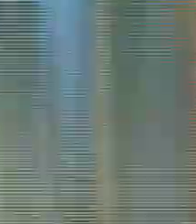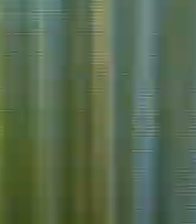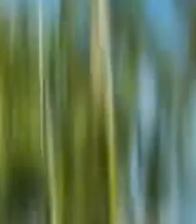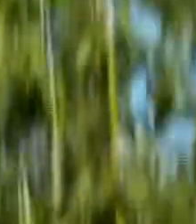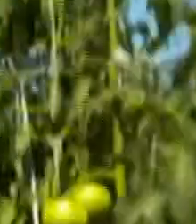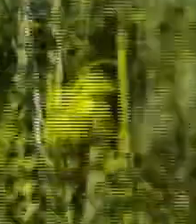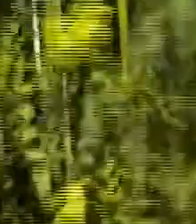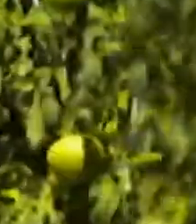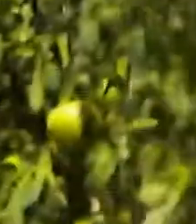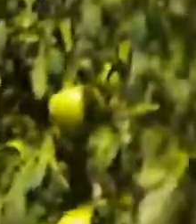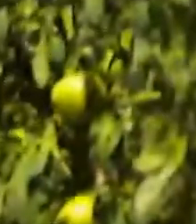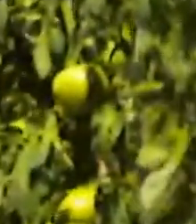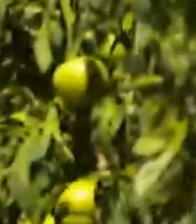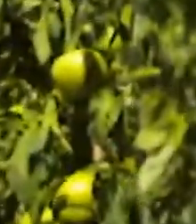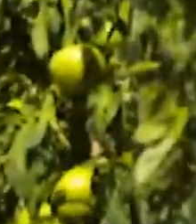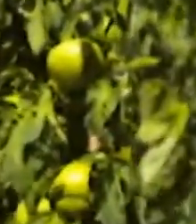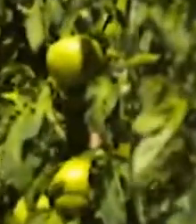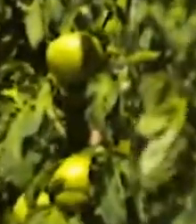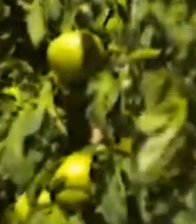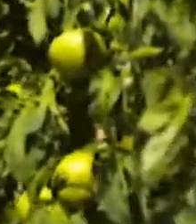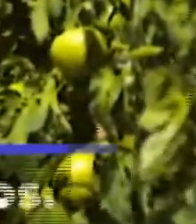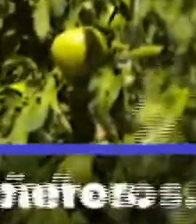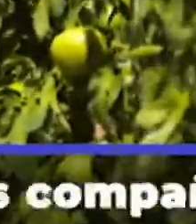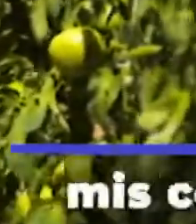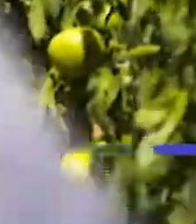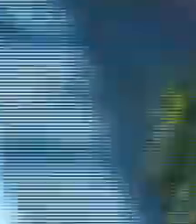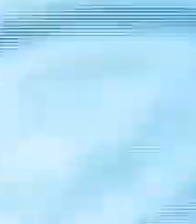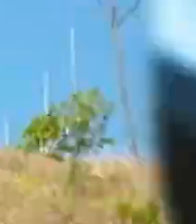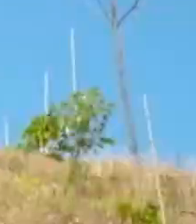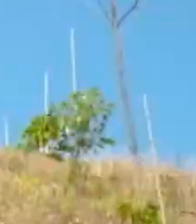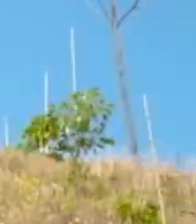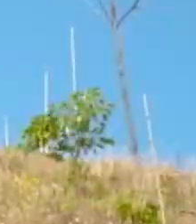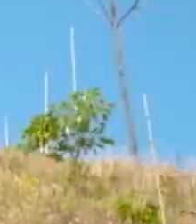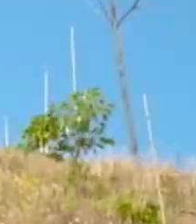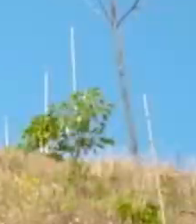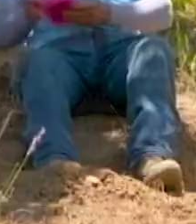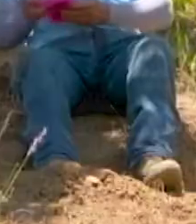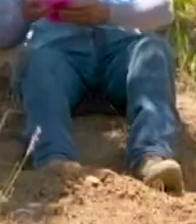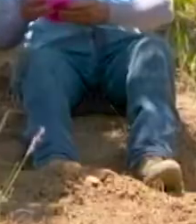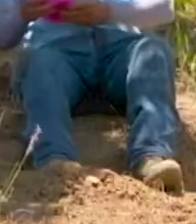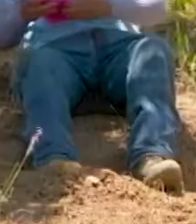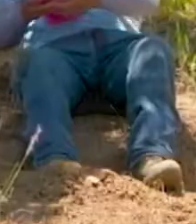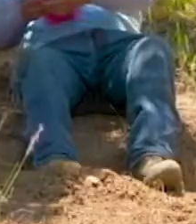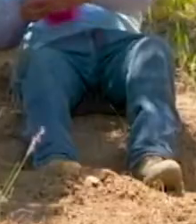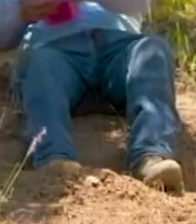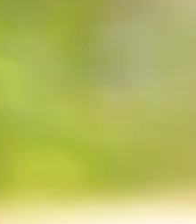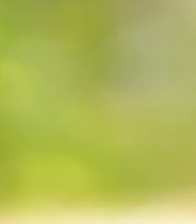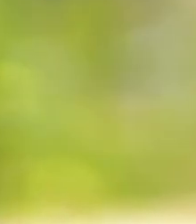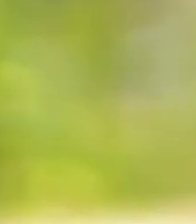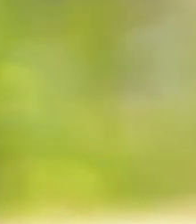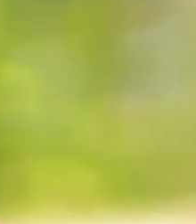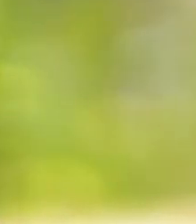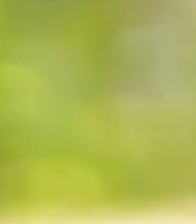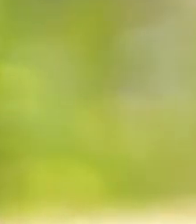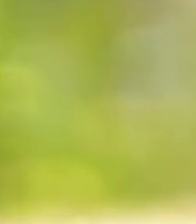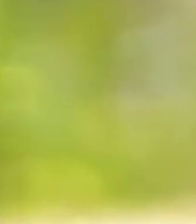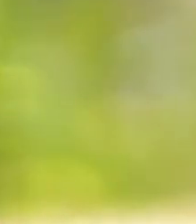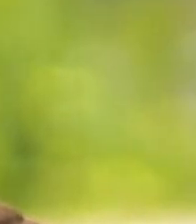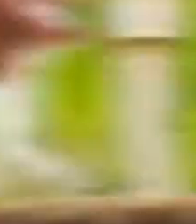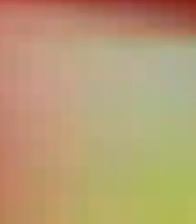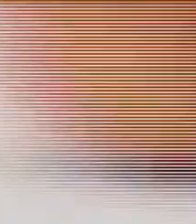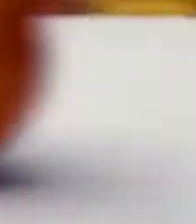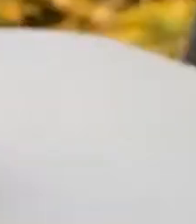familia Ni para mis compañeros Por eso Uso mascarilla Mantengo la distancia Y me lavo las manos